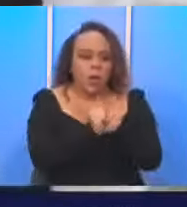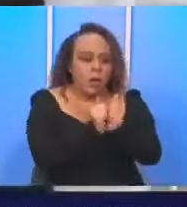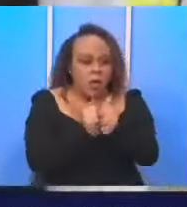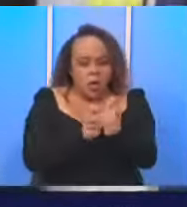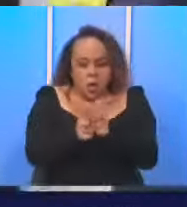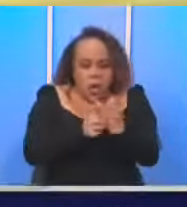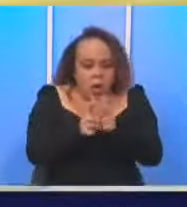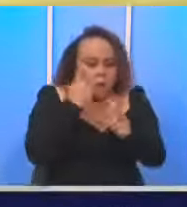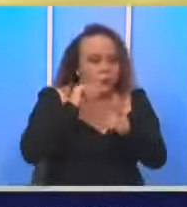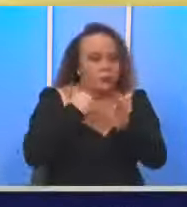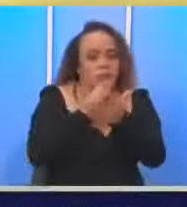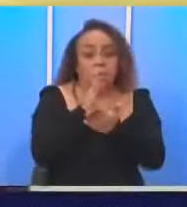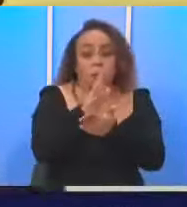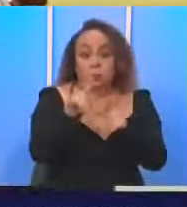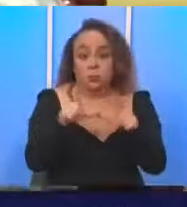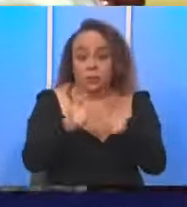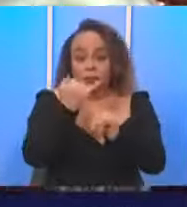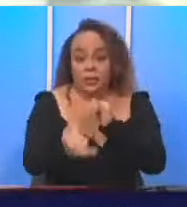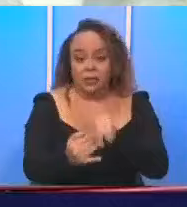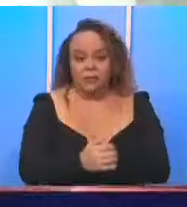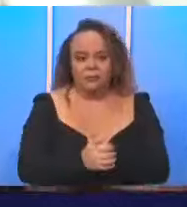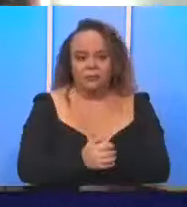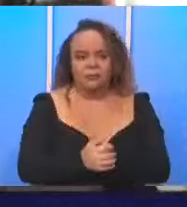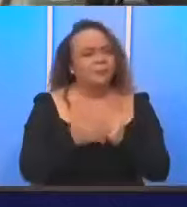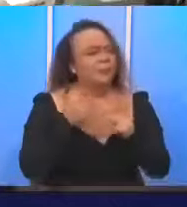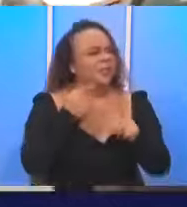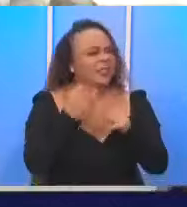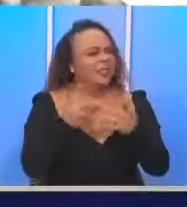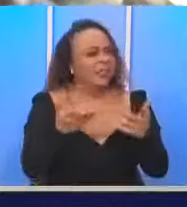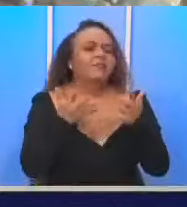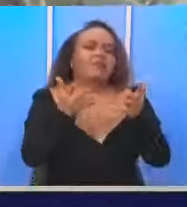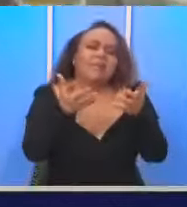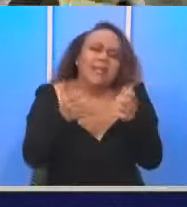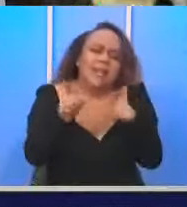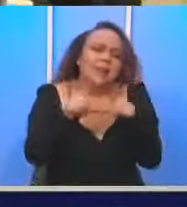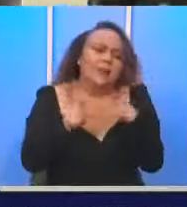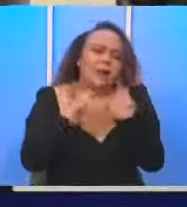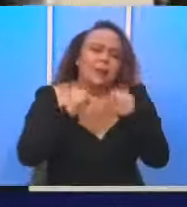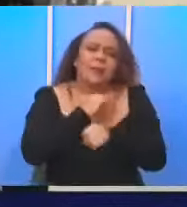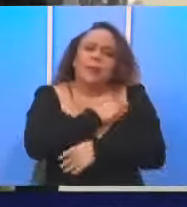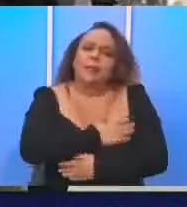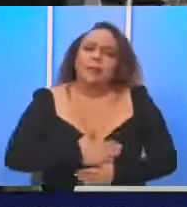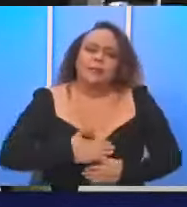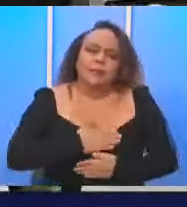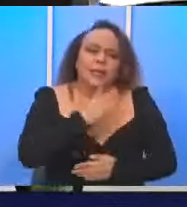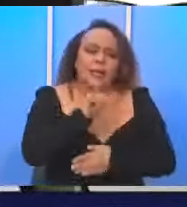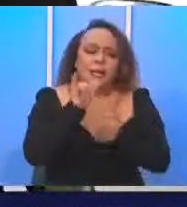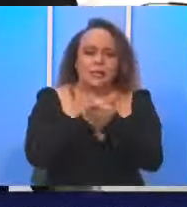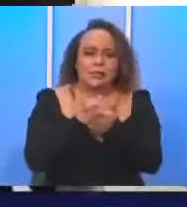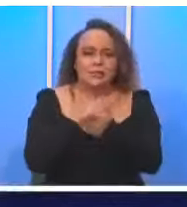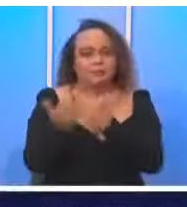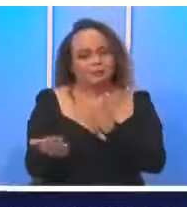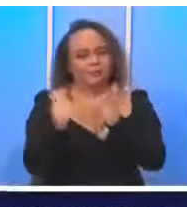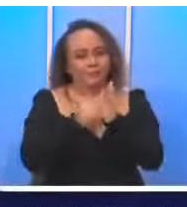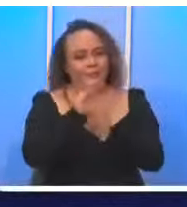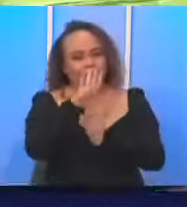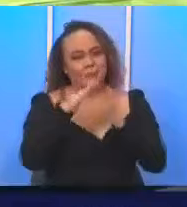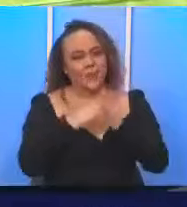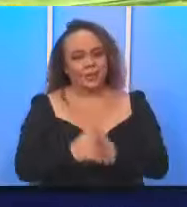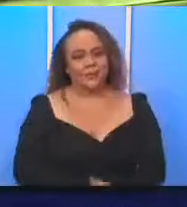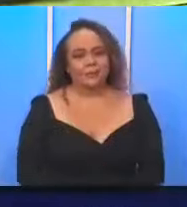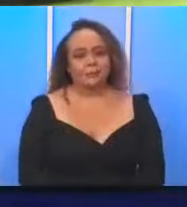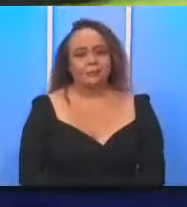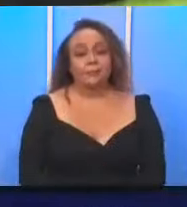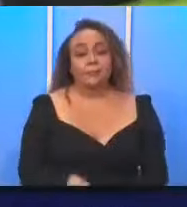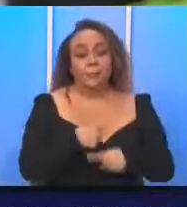competencia por llegar a su destino. Cuando lo que se quiere es llegar a su destino, poder disfrutarlo y así de regreso a sus hogares.